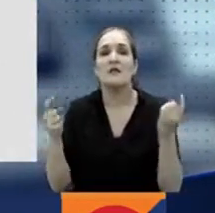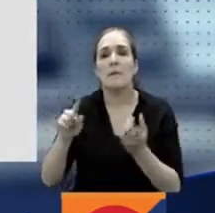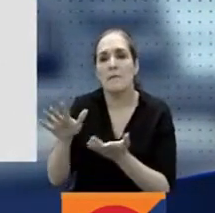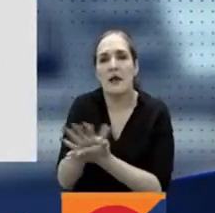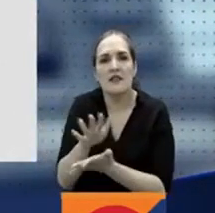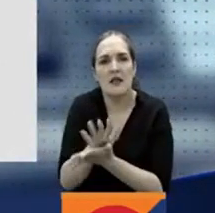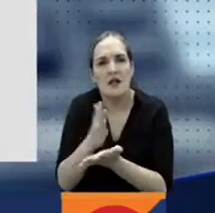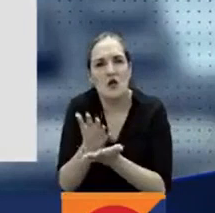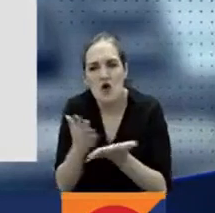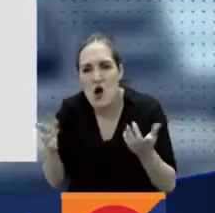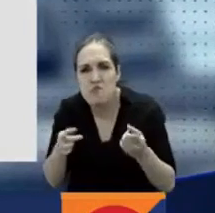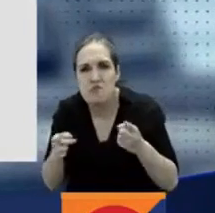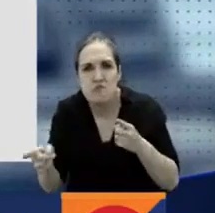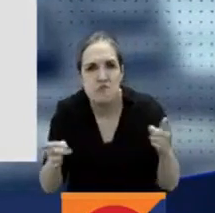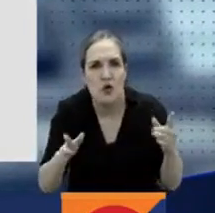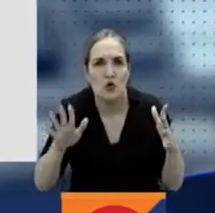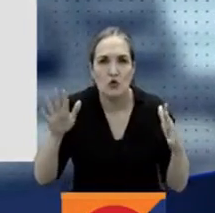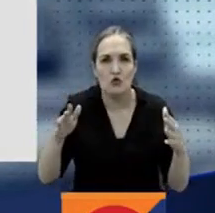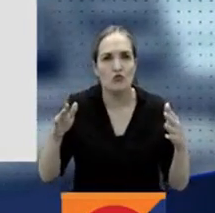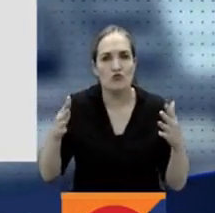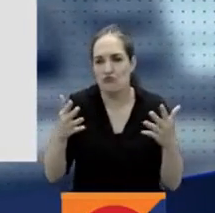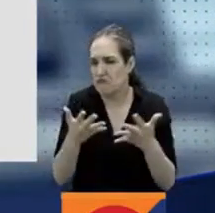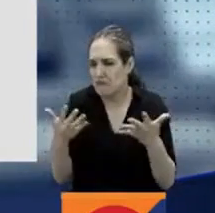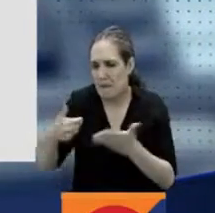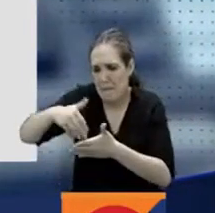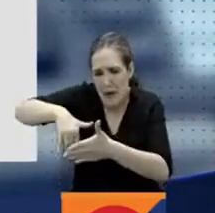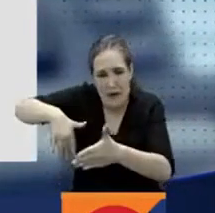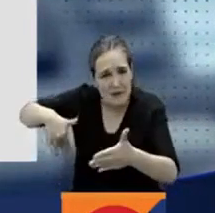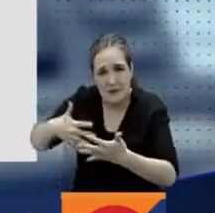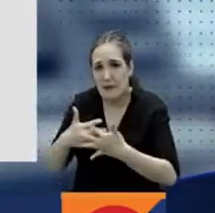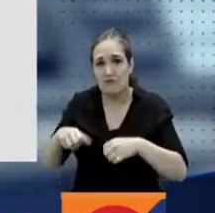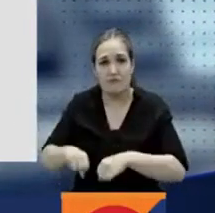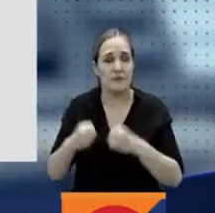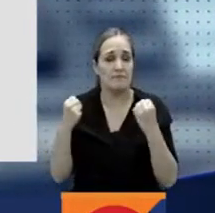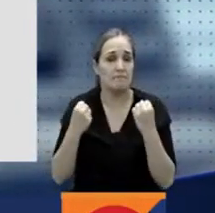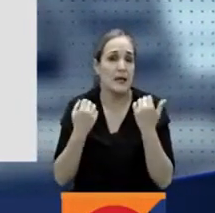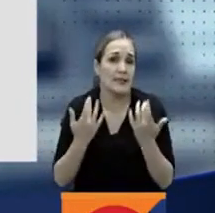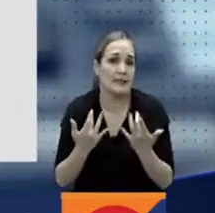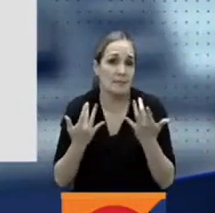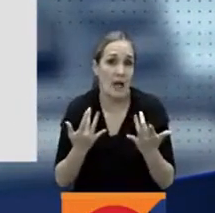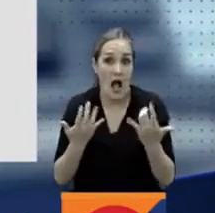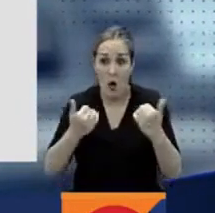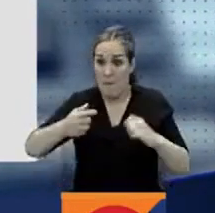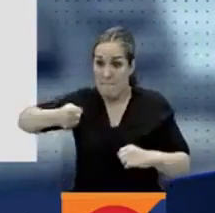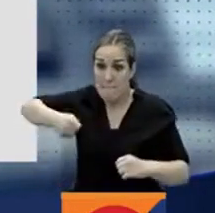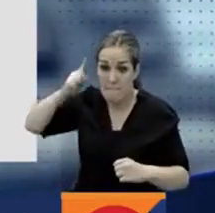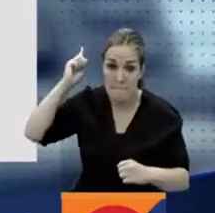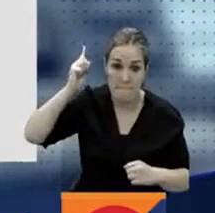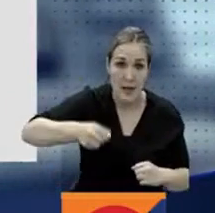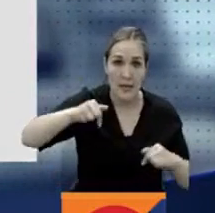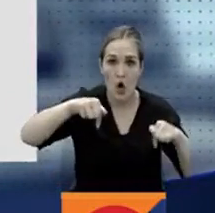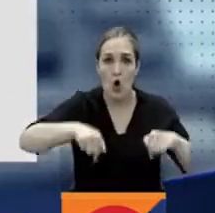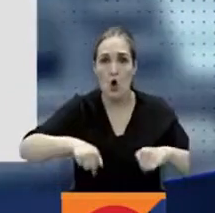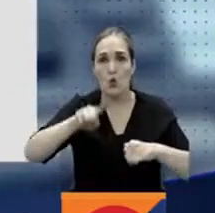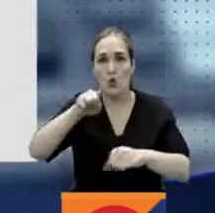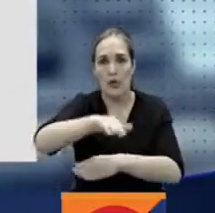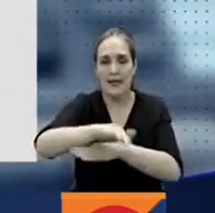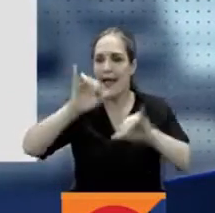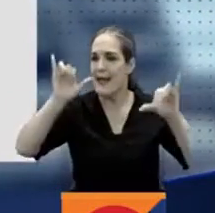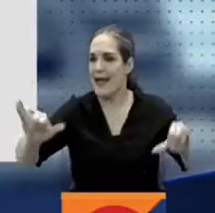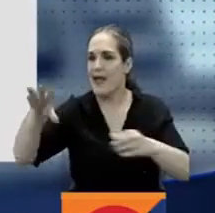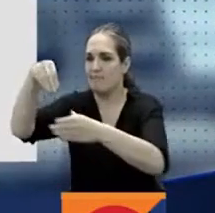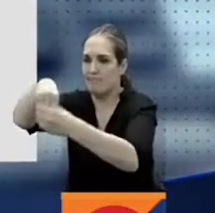documental. Esperamos nuevamente con el toque de queda que se decreta a partir de hoy a la una de la tarde